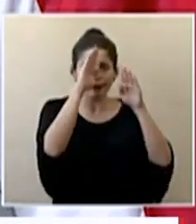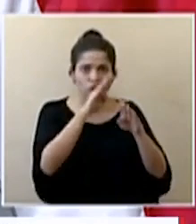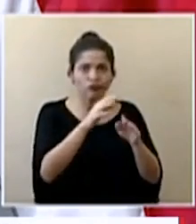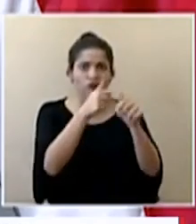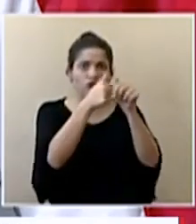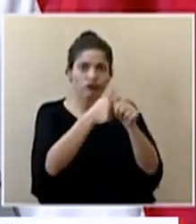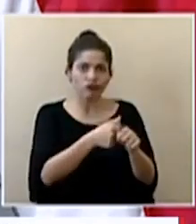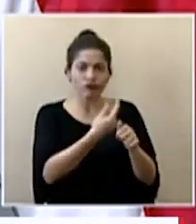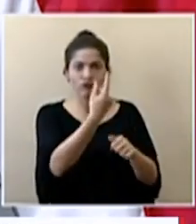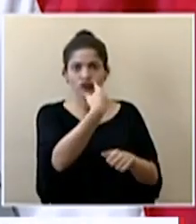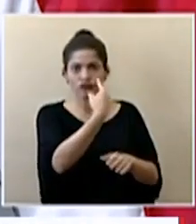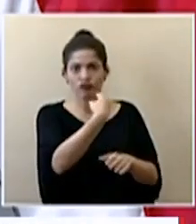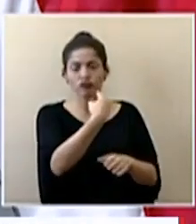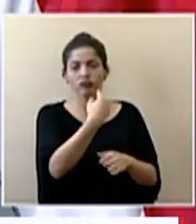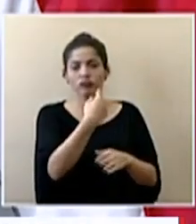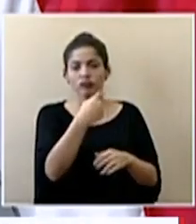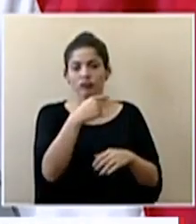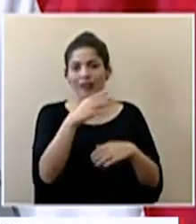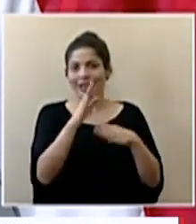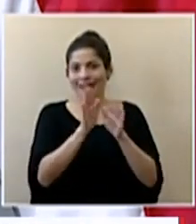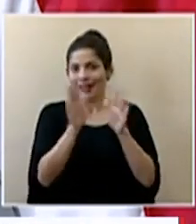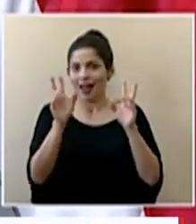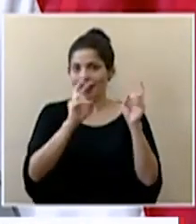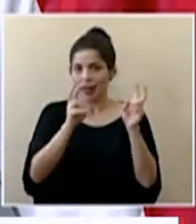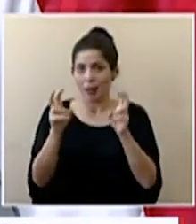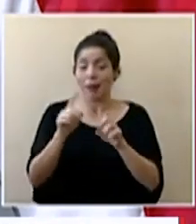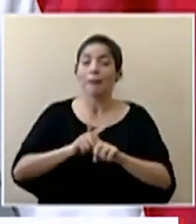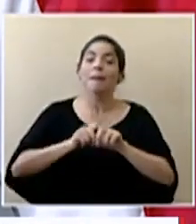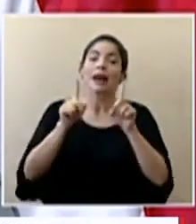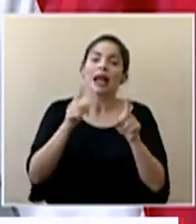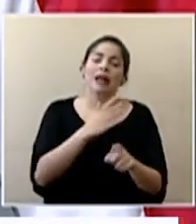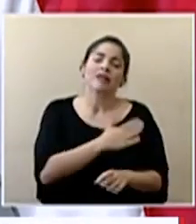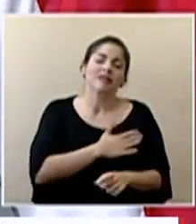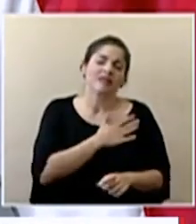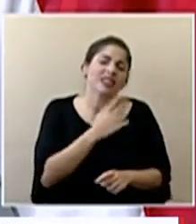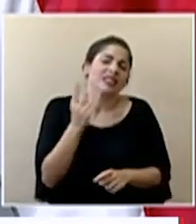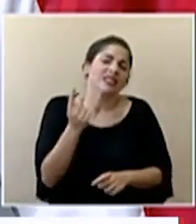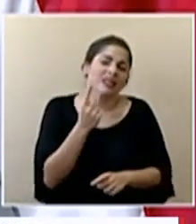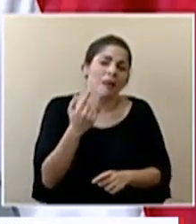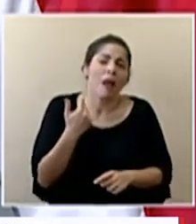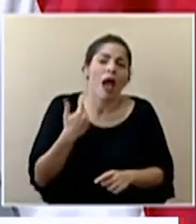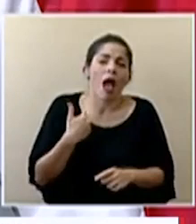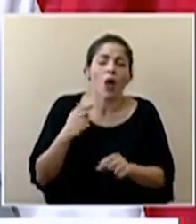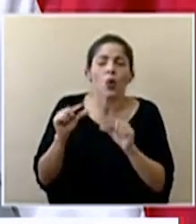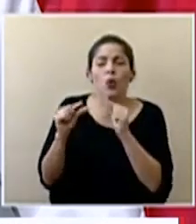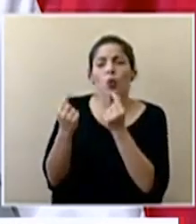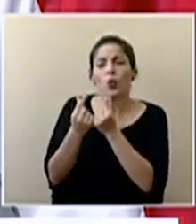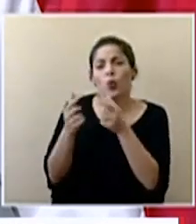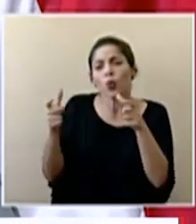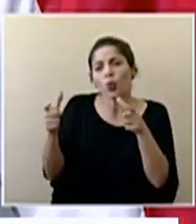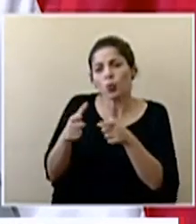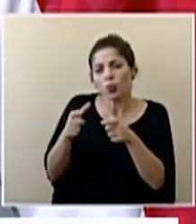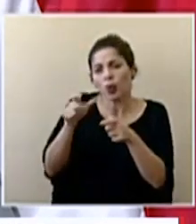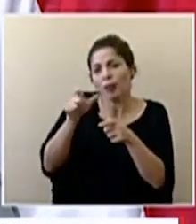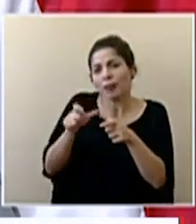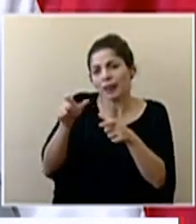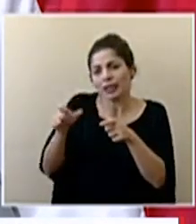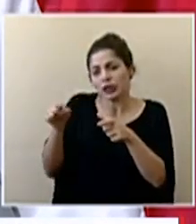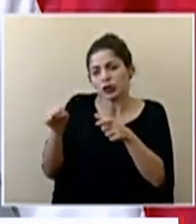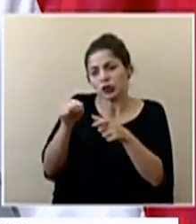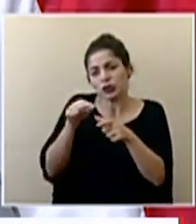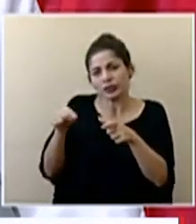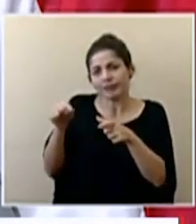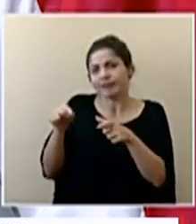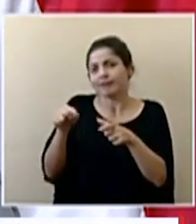disposiciones que se han dado en todos los temas sin embargo lamentablemente siempre queda un pequeño grupo de la población que